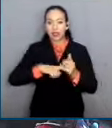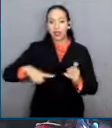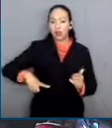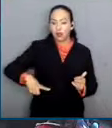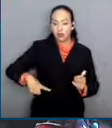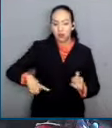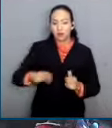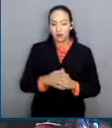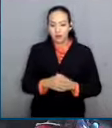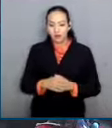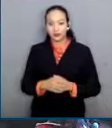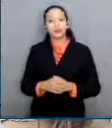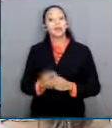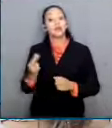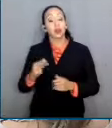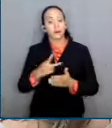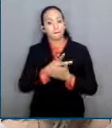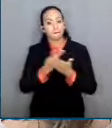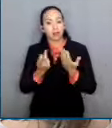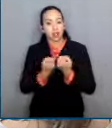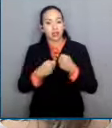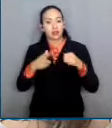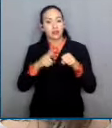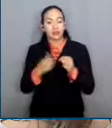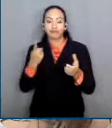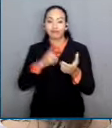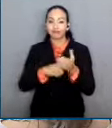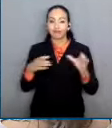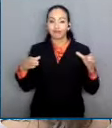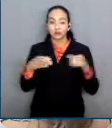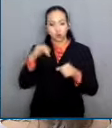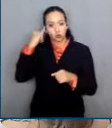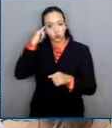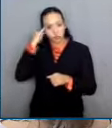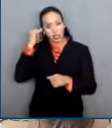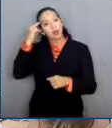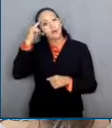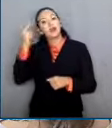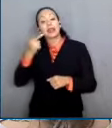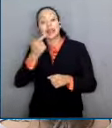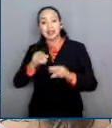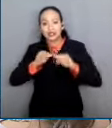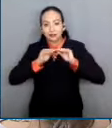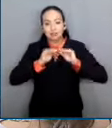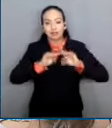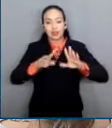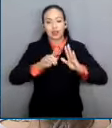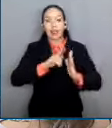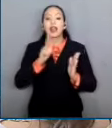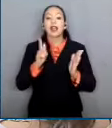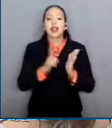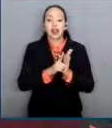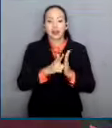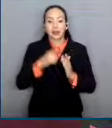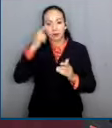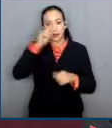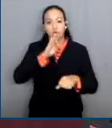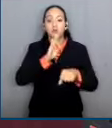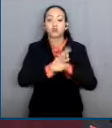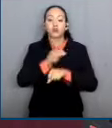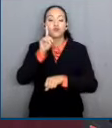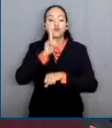programas sociales en las comunidades indígenas para que se promueva la igualdad de género y se apoya la mujer en el liderazgo.